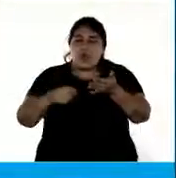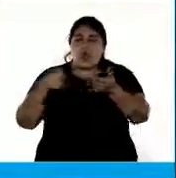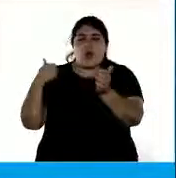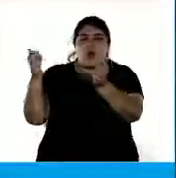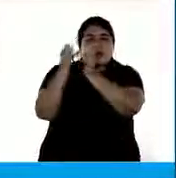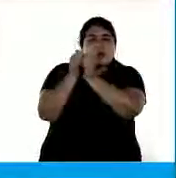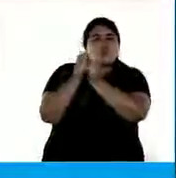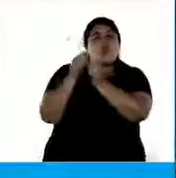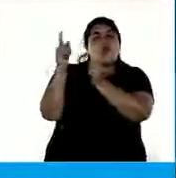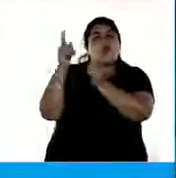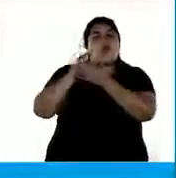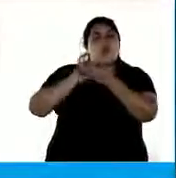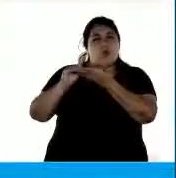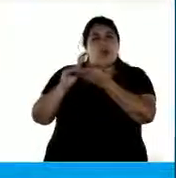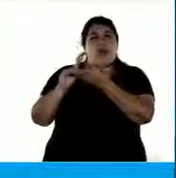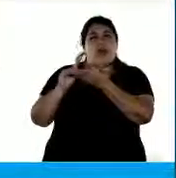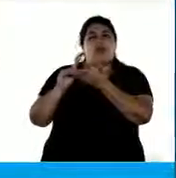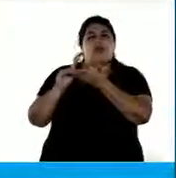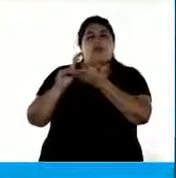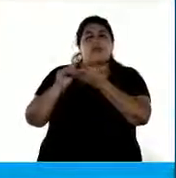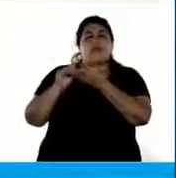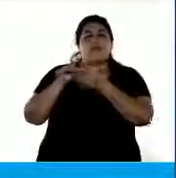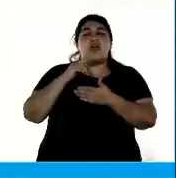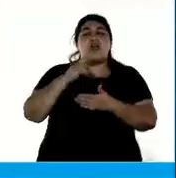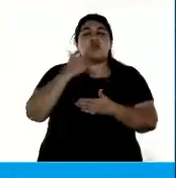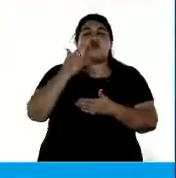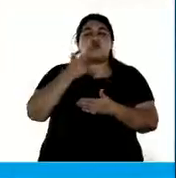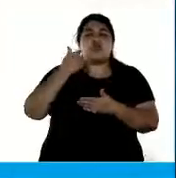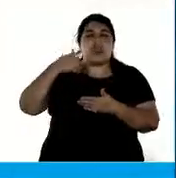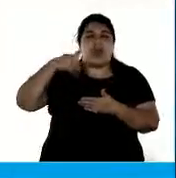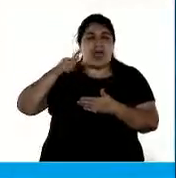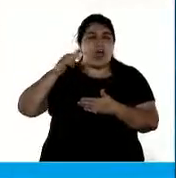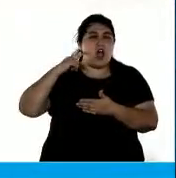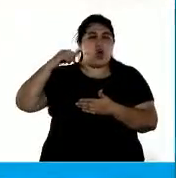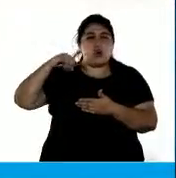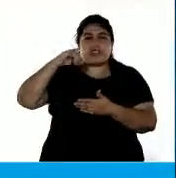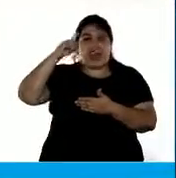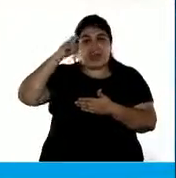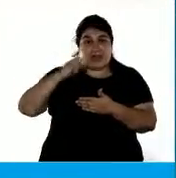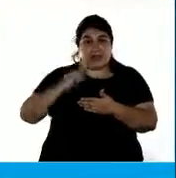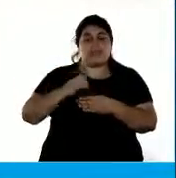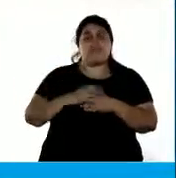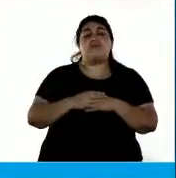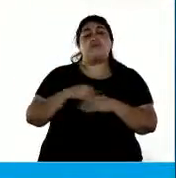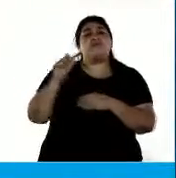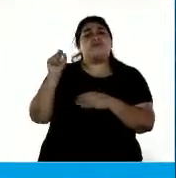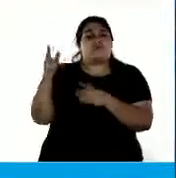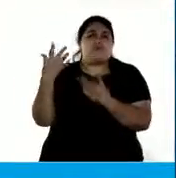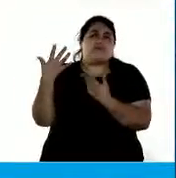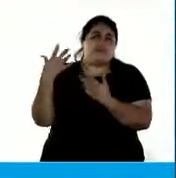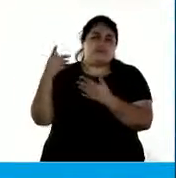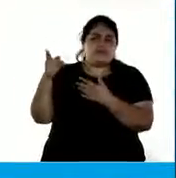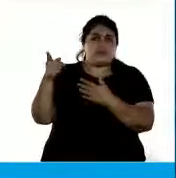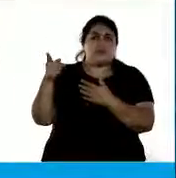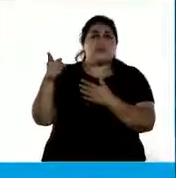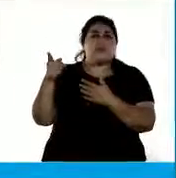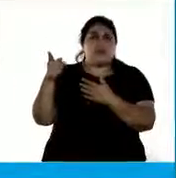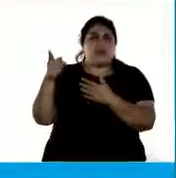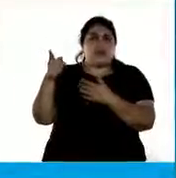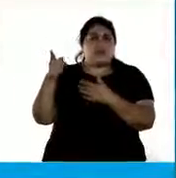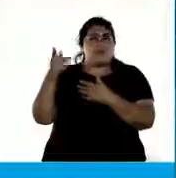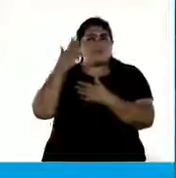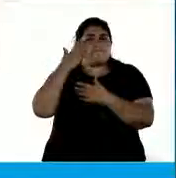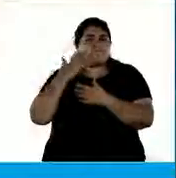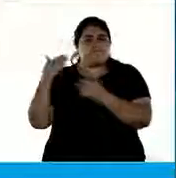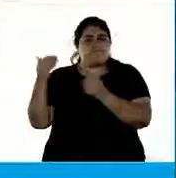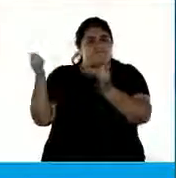diputada Susana González, quien en su inmensa generosidad